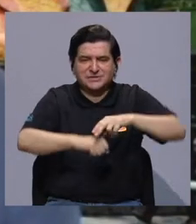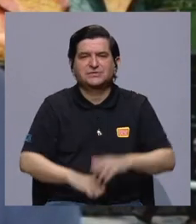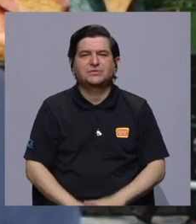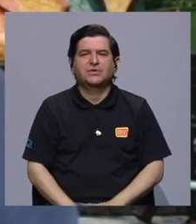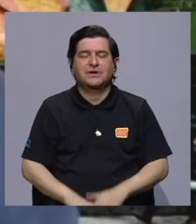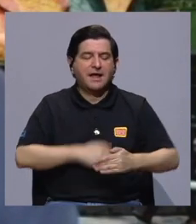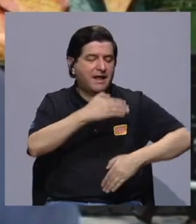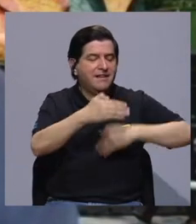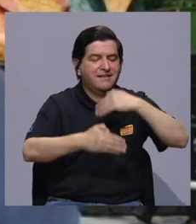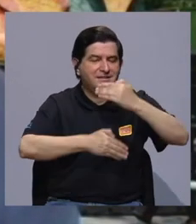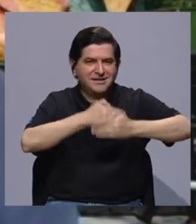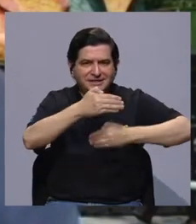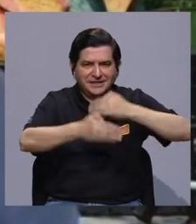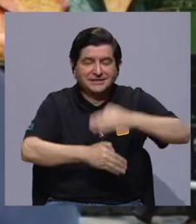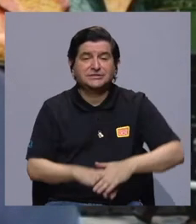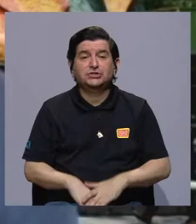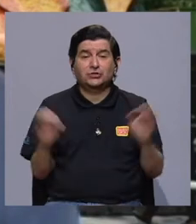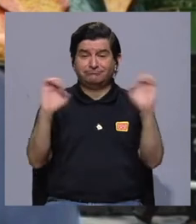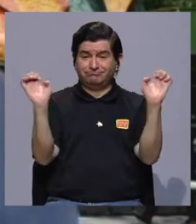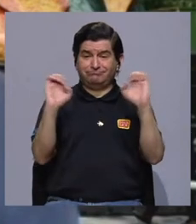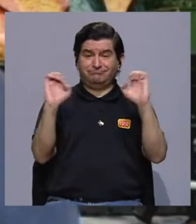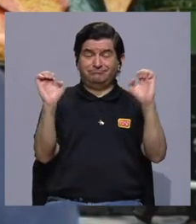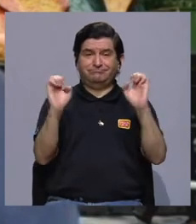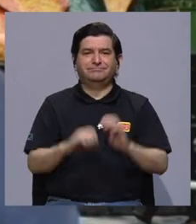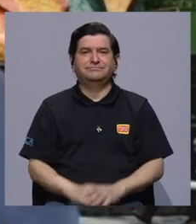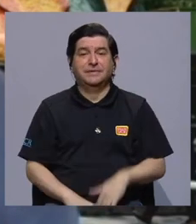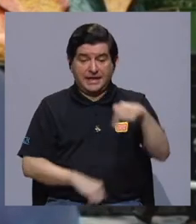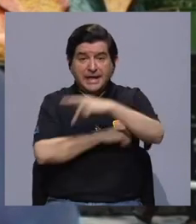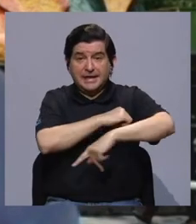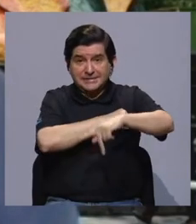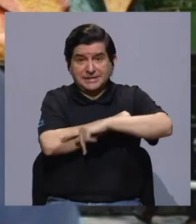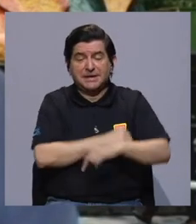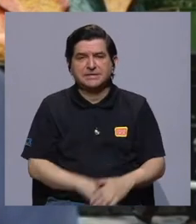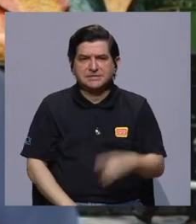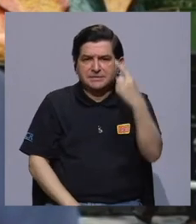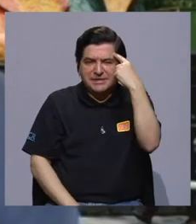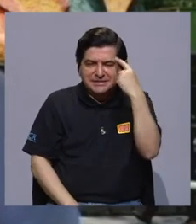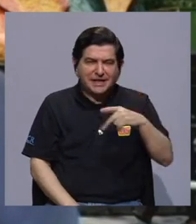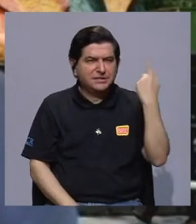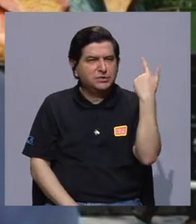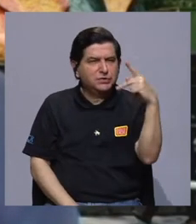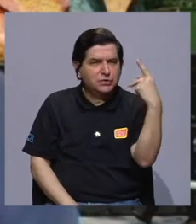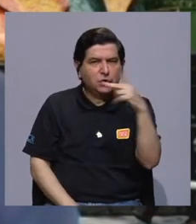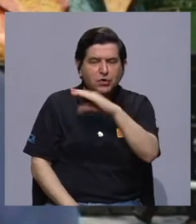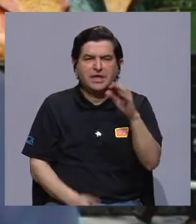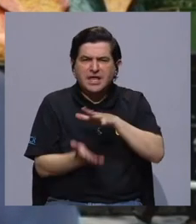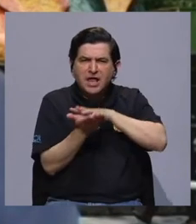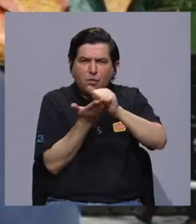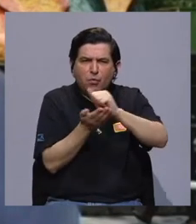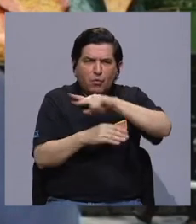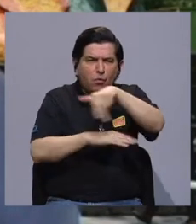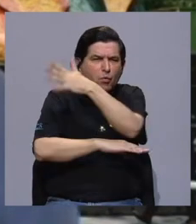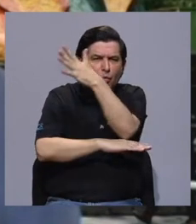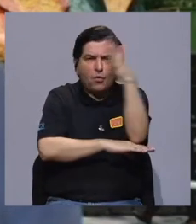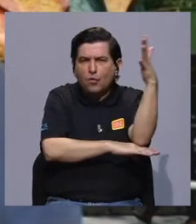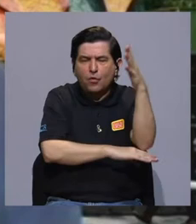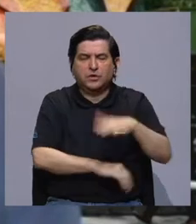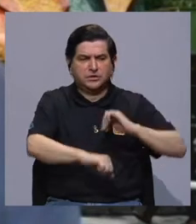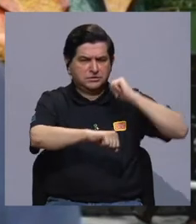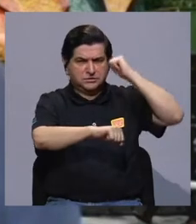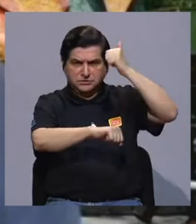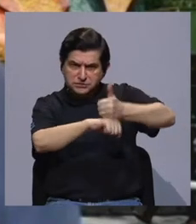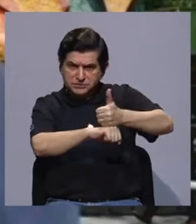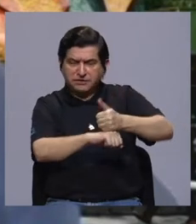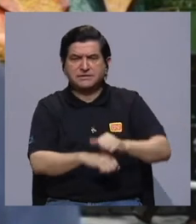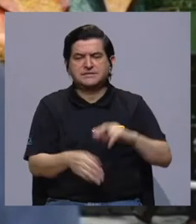de Gestión de Emergencias en nuestro país, de gestión de riesgo y desastres en nuestro país, se